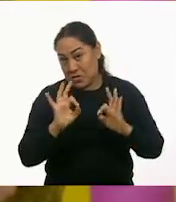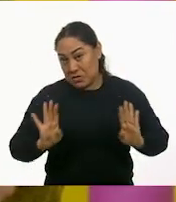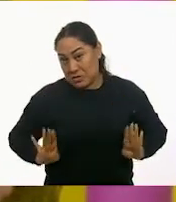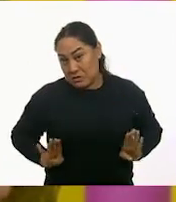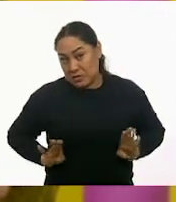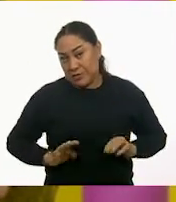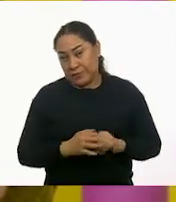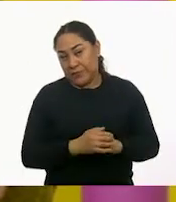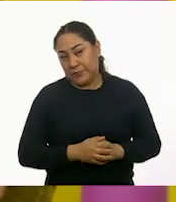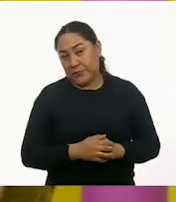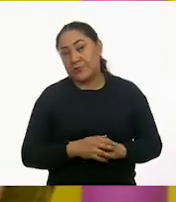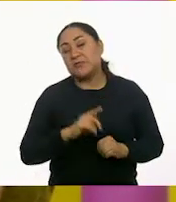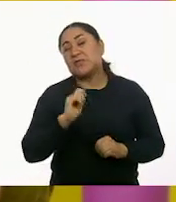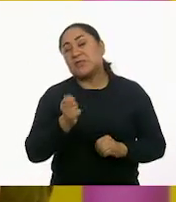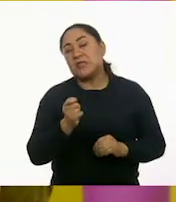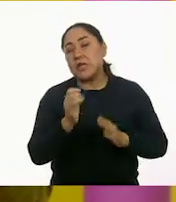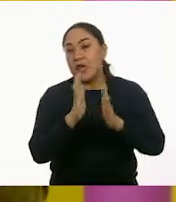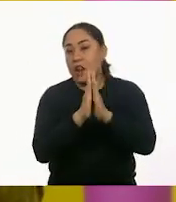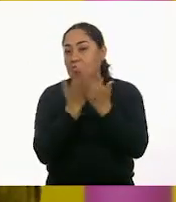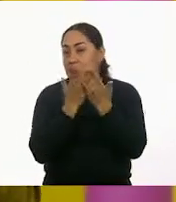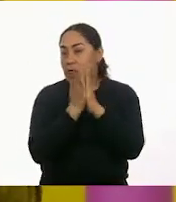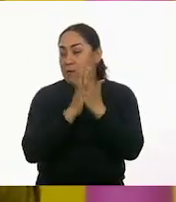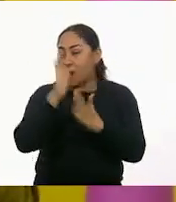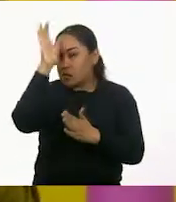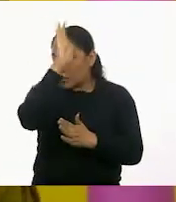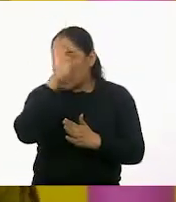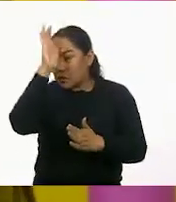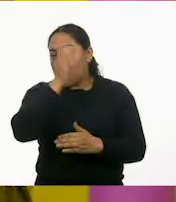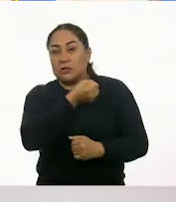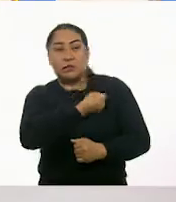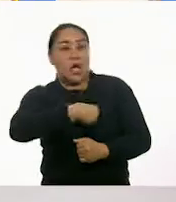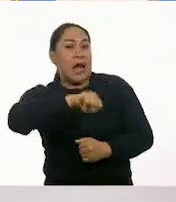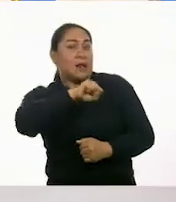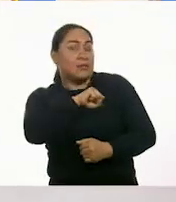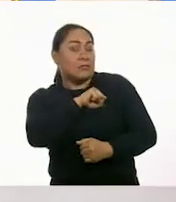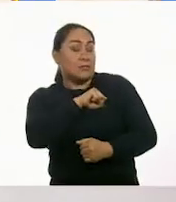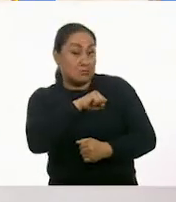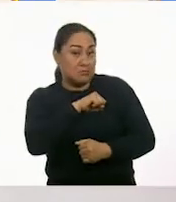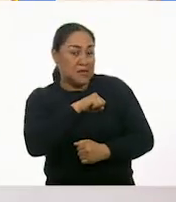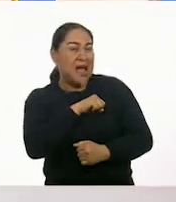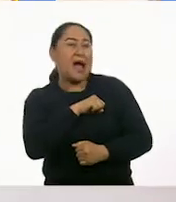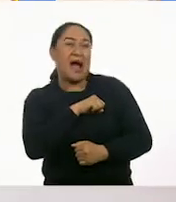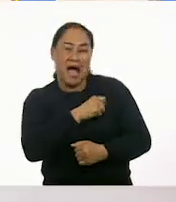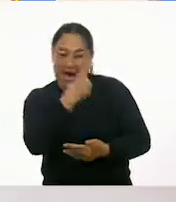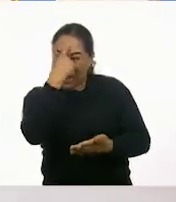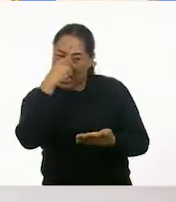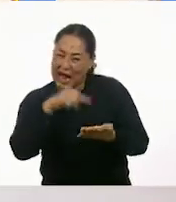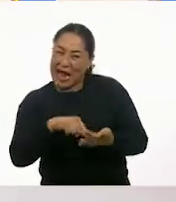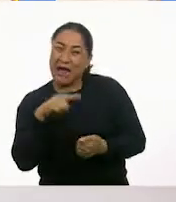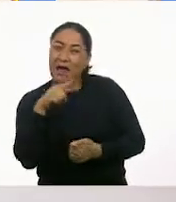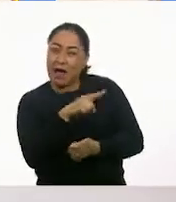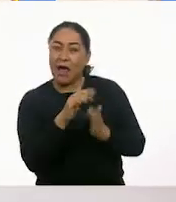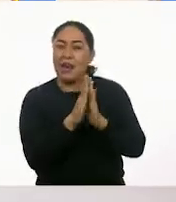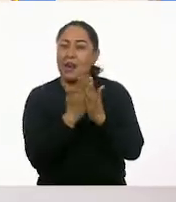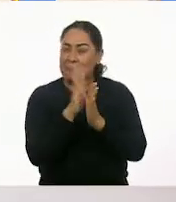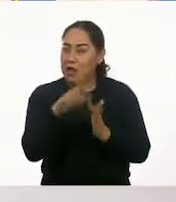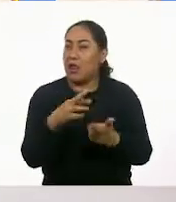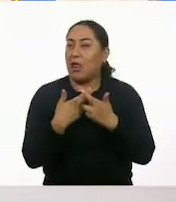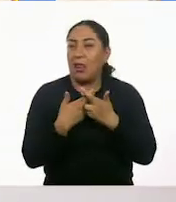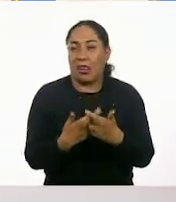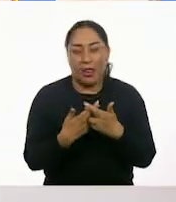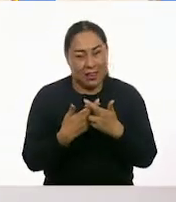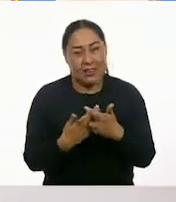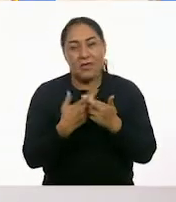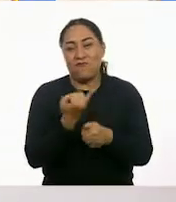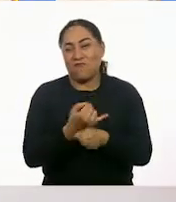El gran libro de las ciencias y la salud. Yo creo que sí, Creo que aquí vamos a encontrar mucha información. Oh, sí, mira, luego,